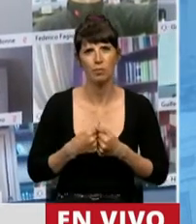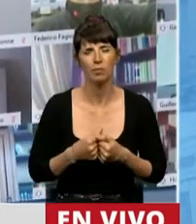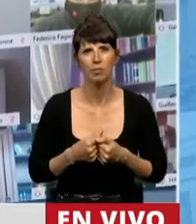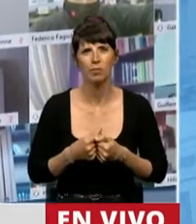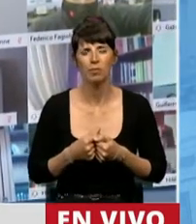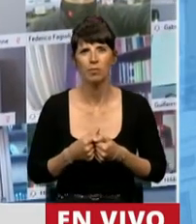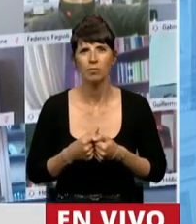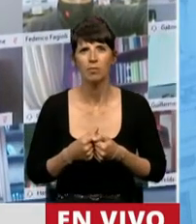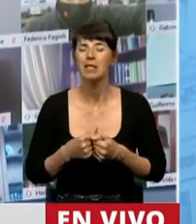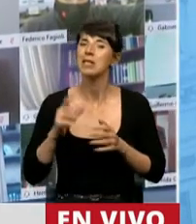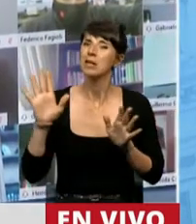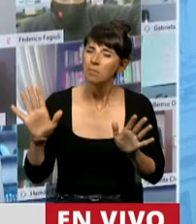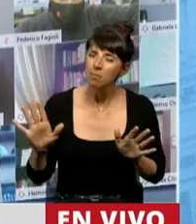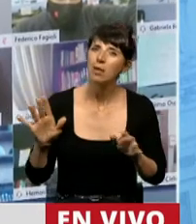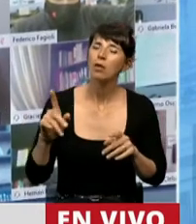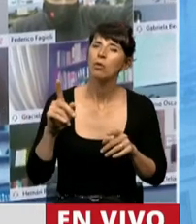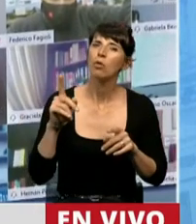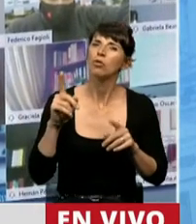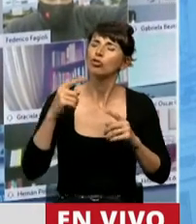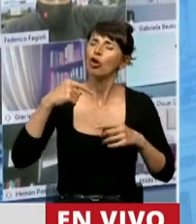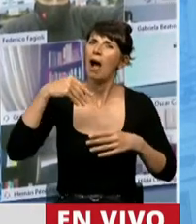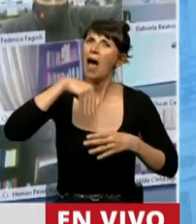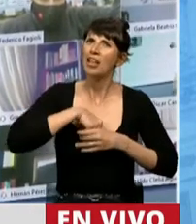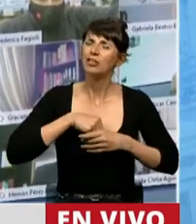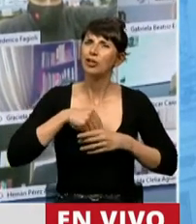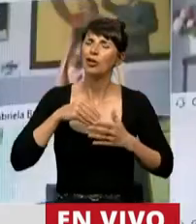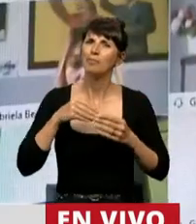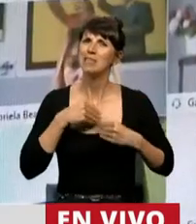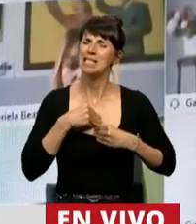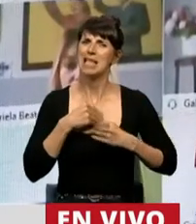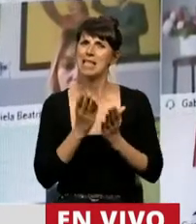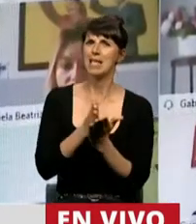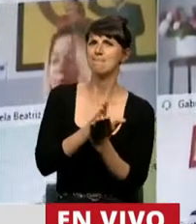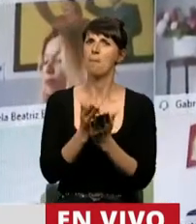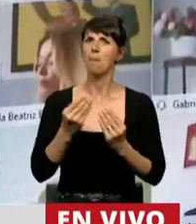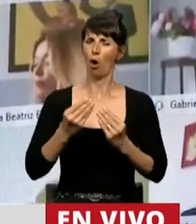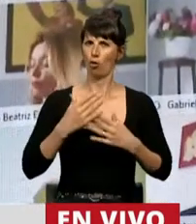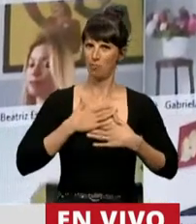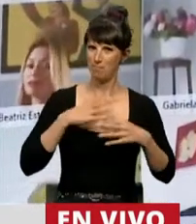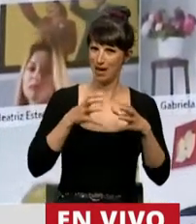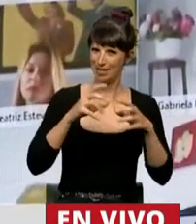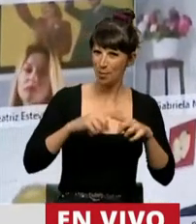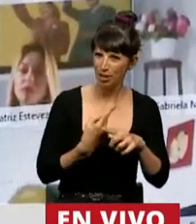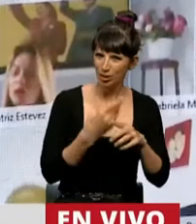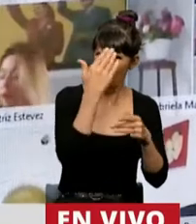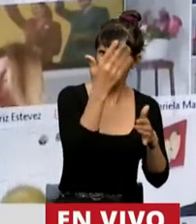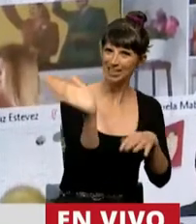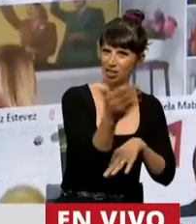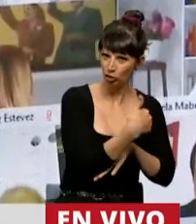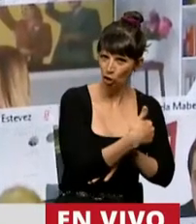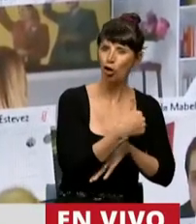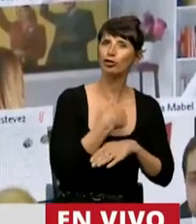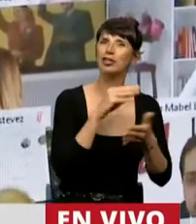sentía también una contradicción dentro mío porque por pertenecer al bloque del Frente de Todos, por ser diputado nacional,